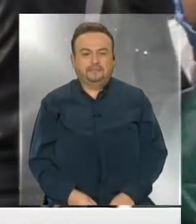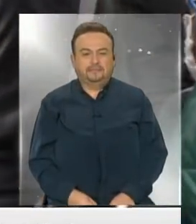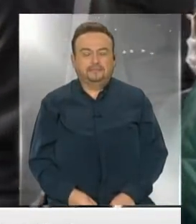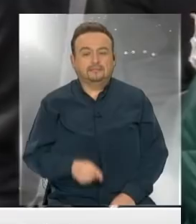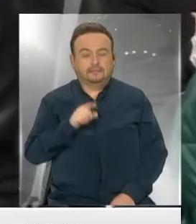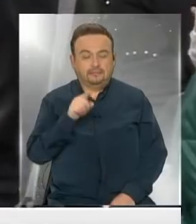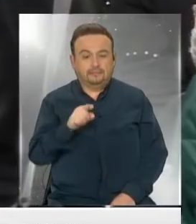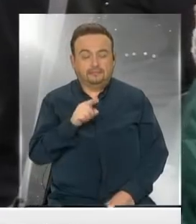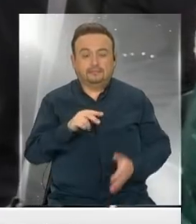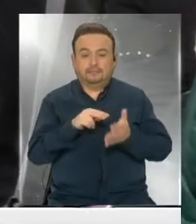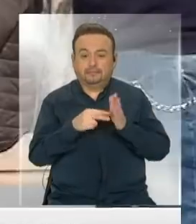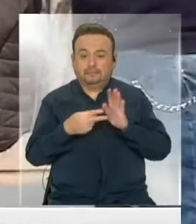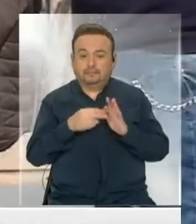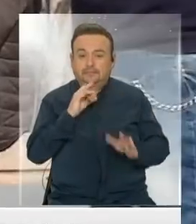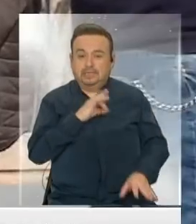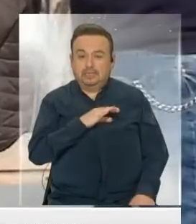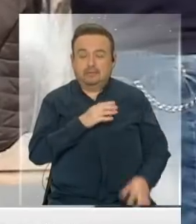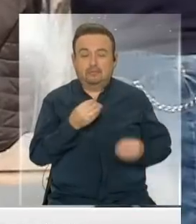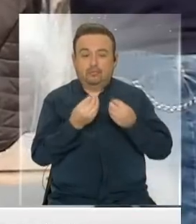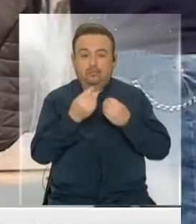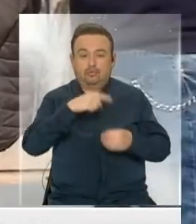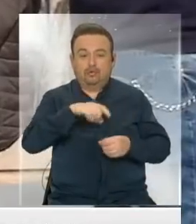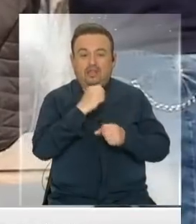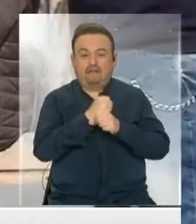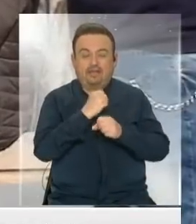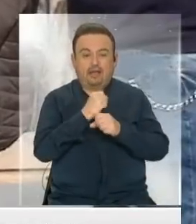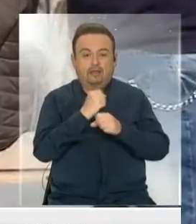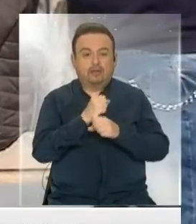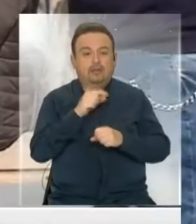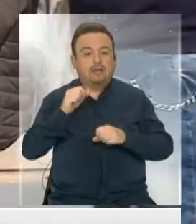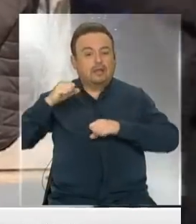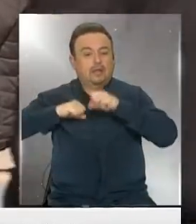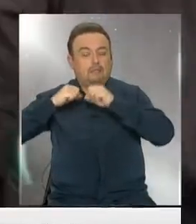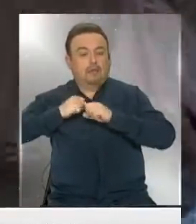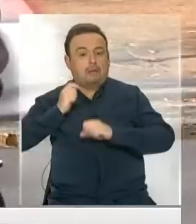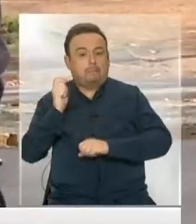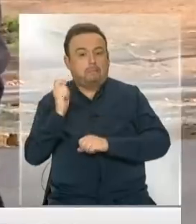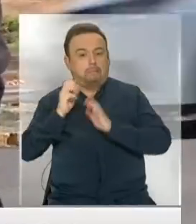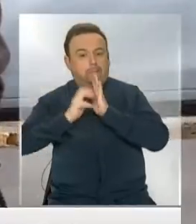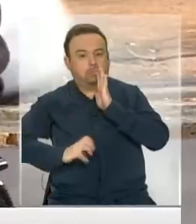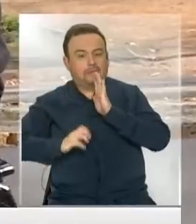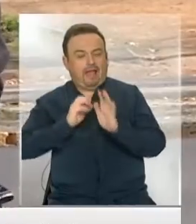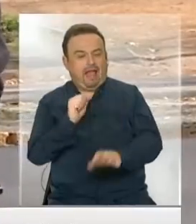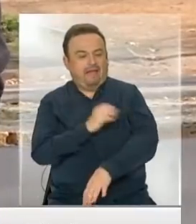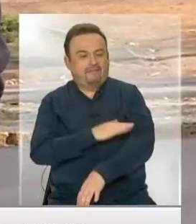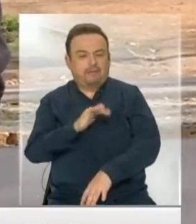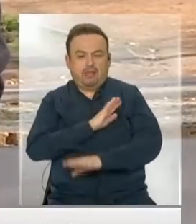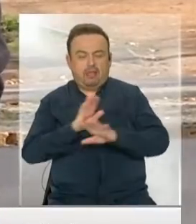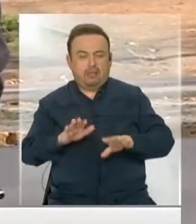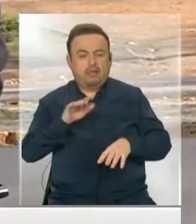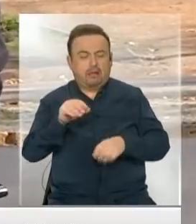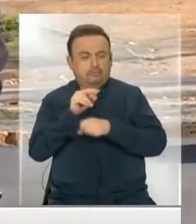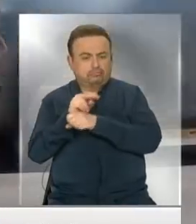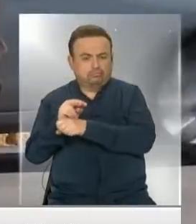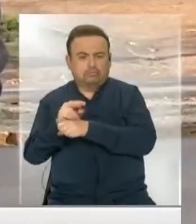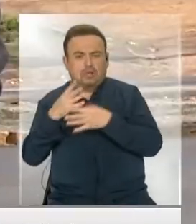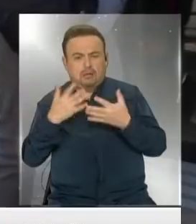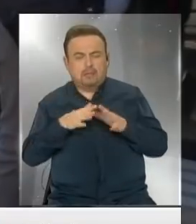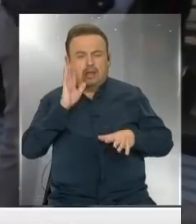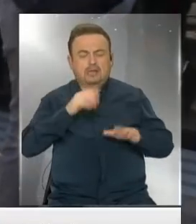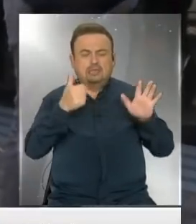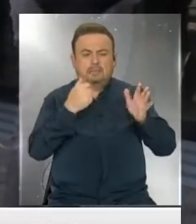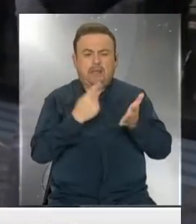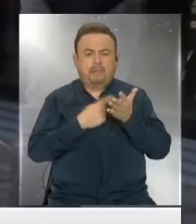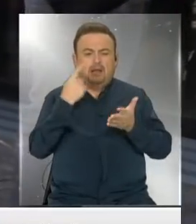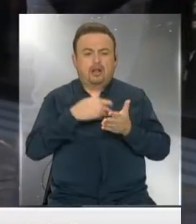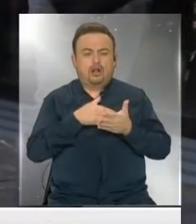Ese es un problema que en Chile enfrentan miles de trabajadores. Según cifras de la Superintendencia de Pensiones, existen en el país más de 6.000